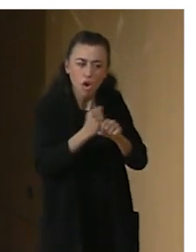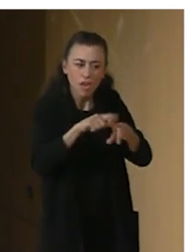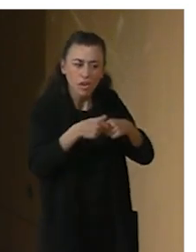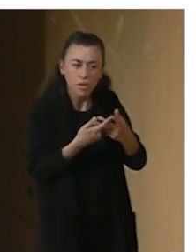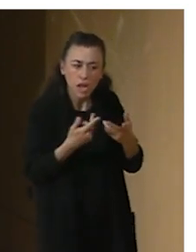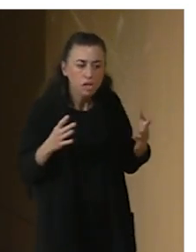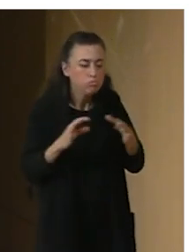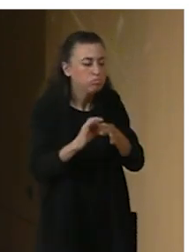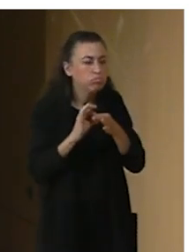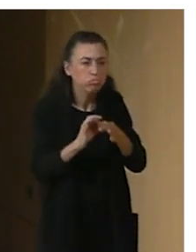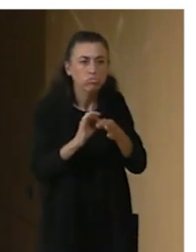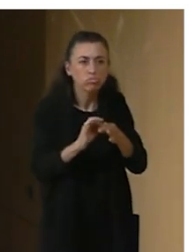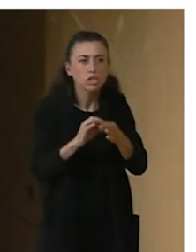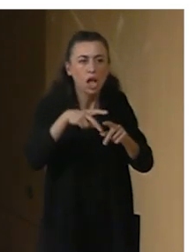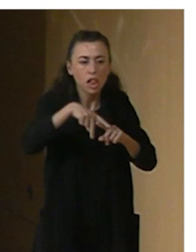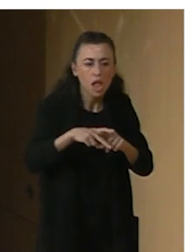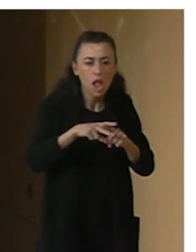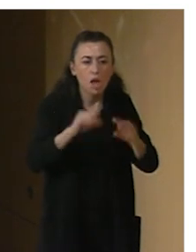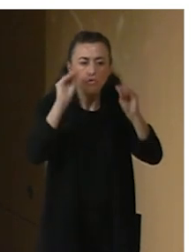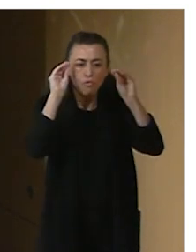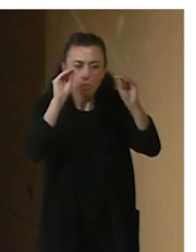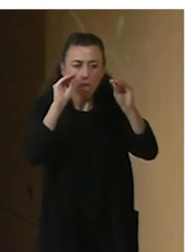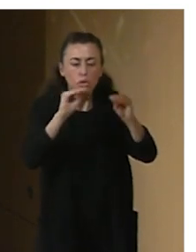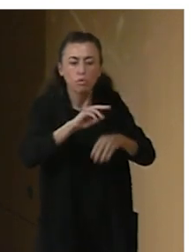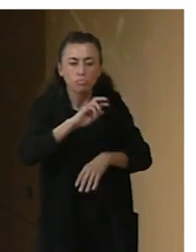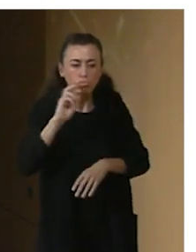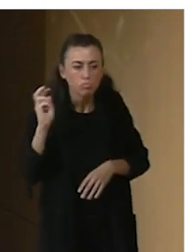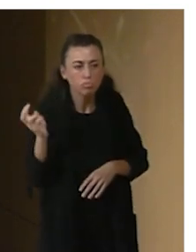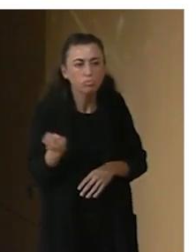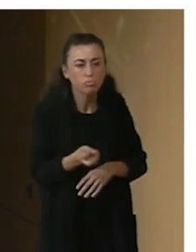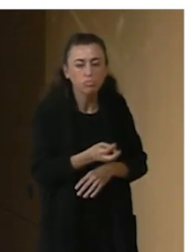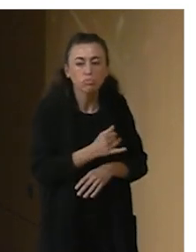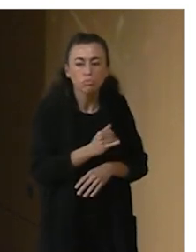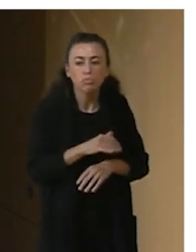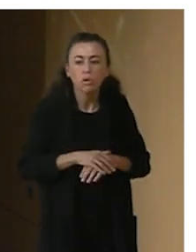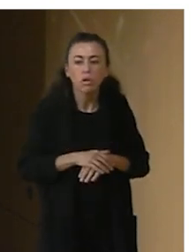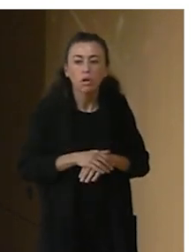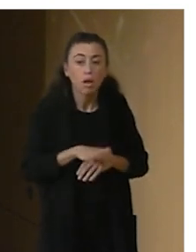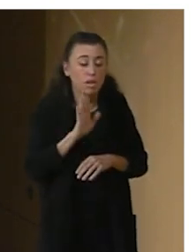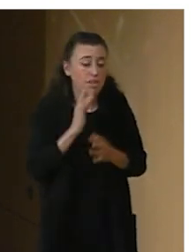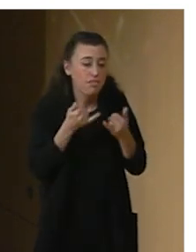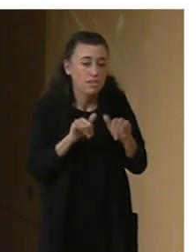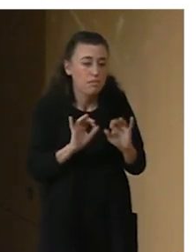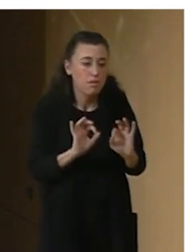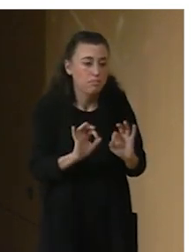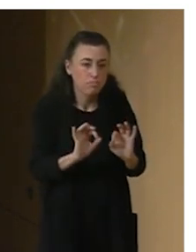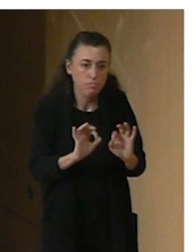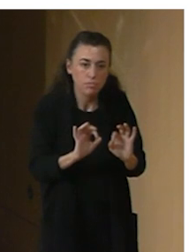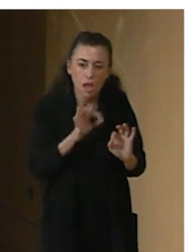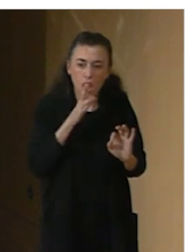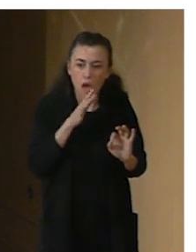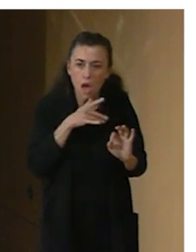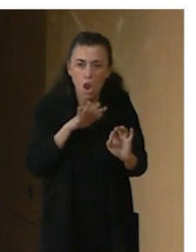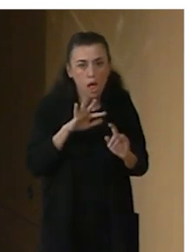Tienen talleres, tienen formaciones, es un festival que, bueno, ahora con una situación